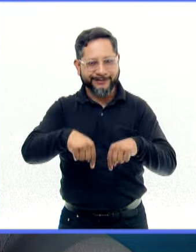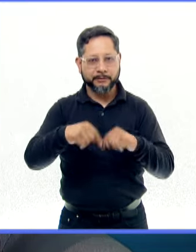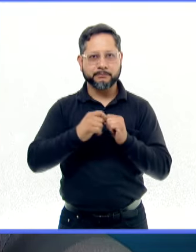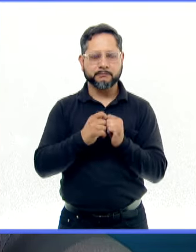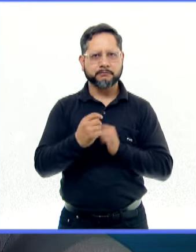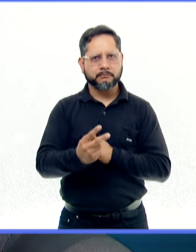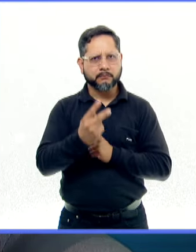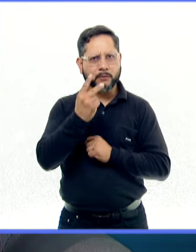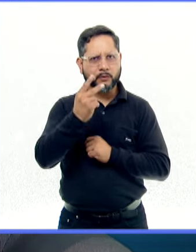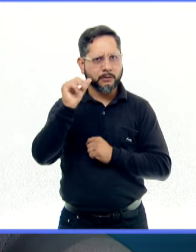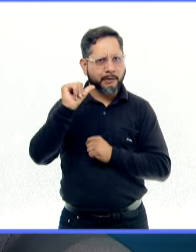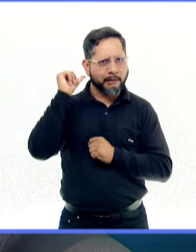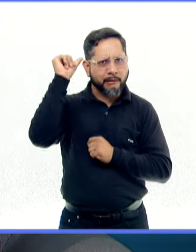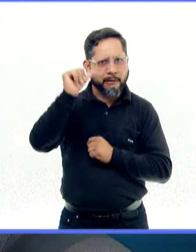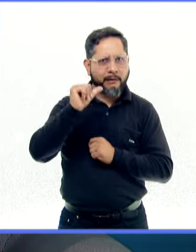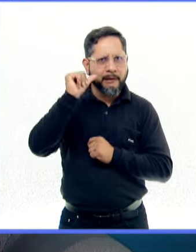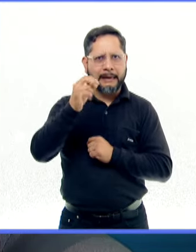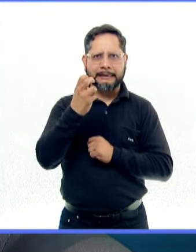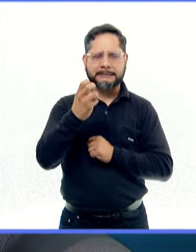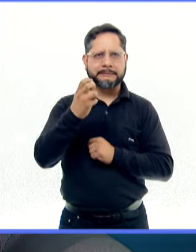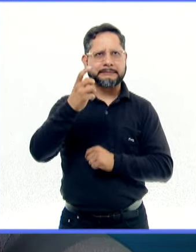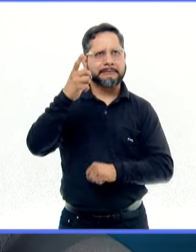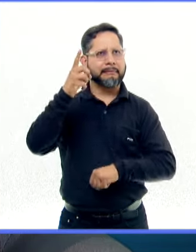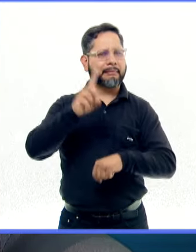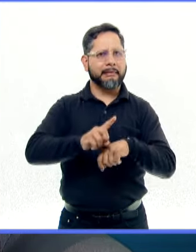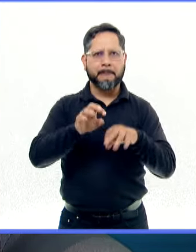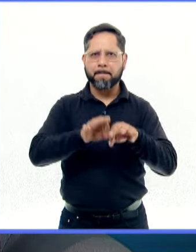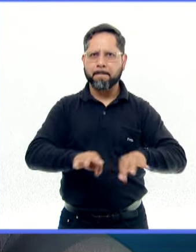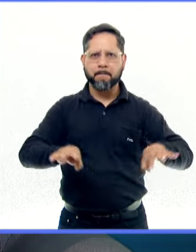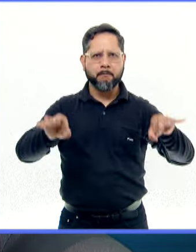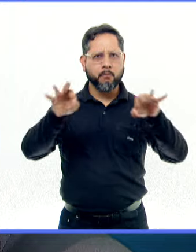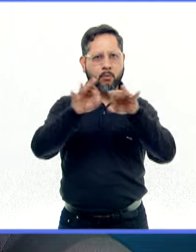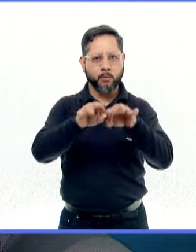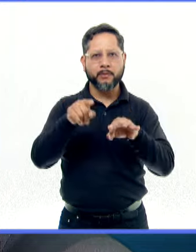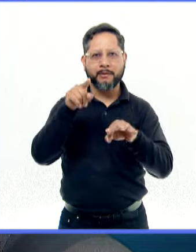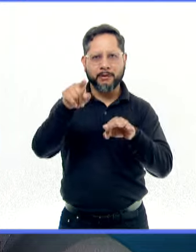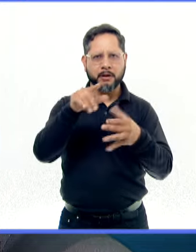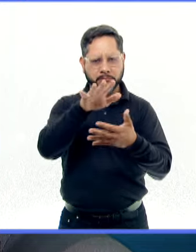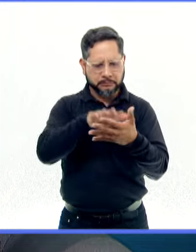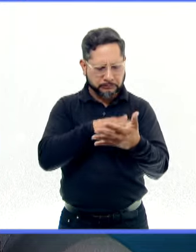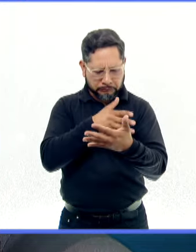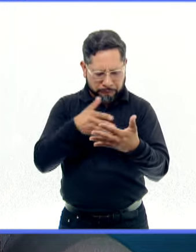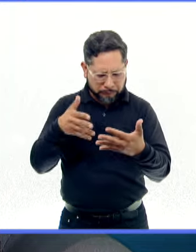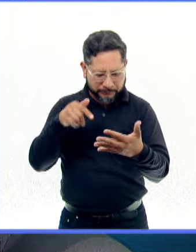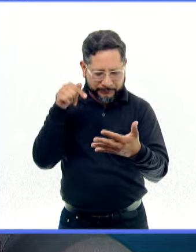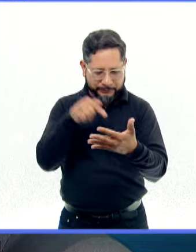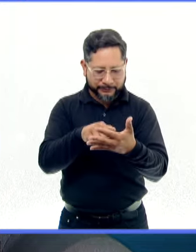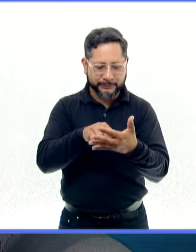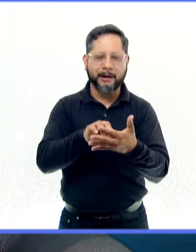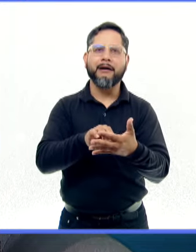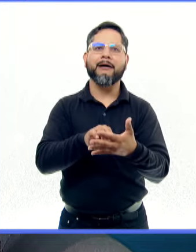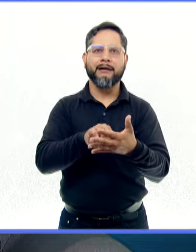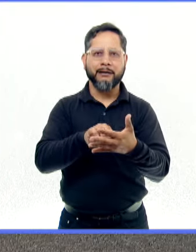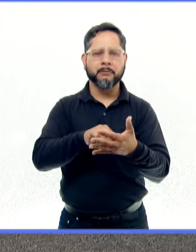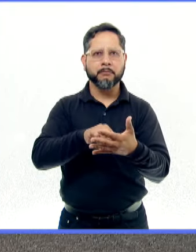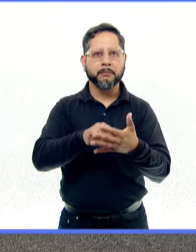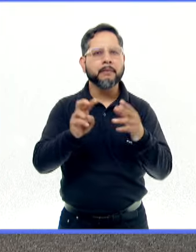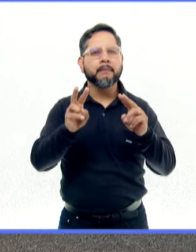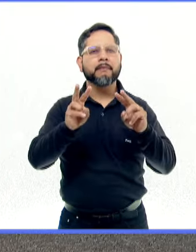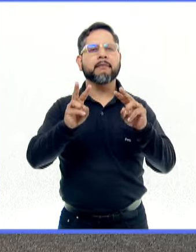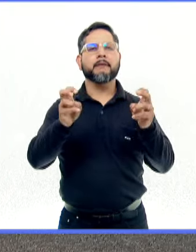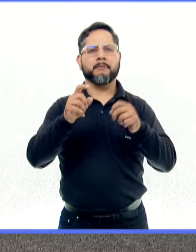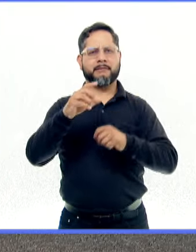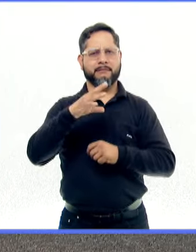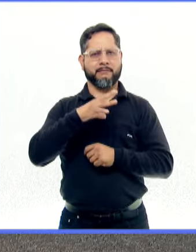2 de abril que termina siendo un día importante en el calendario, pero lo importante realmente me parece es hablar de las